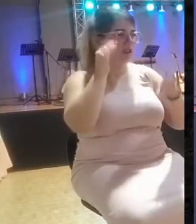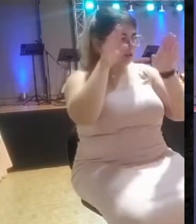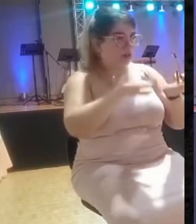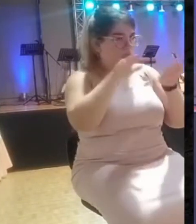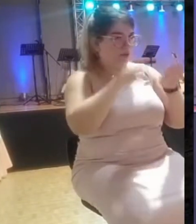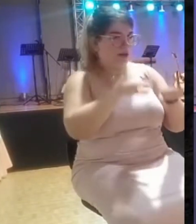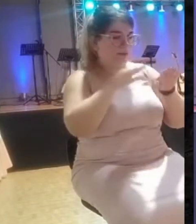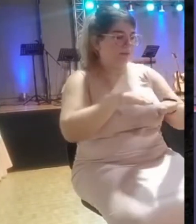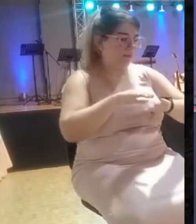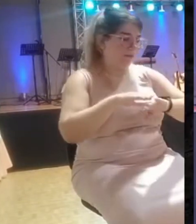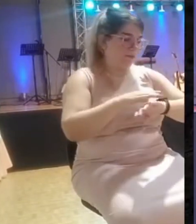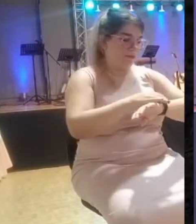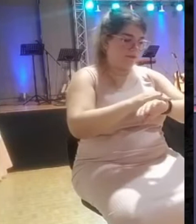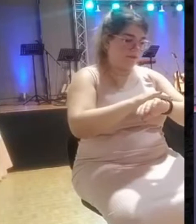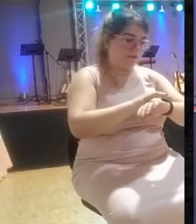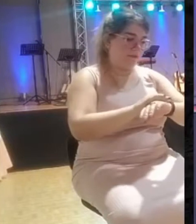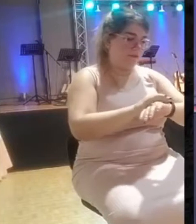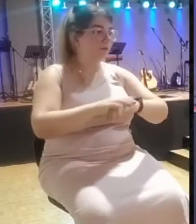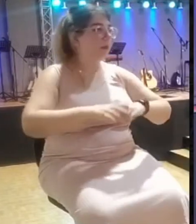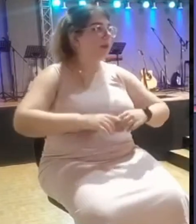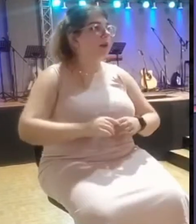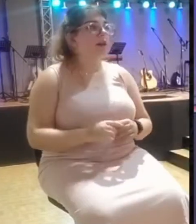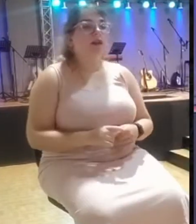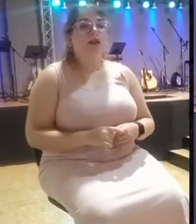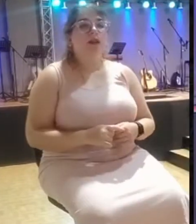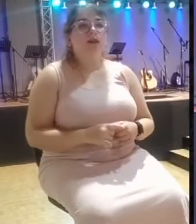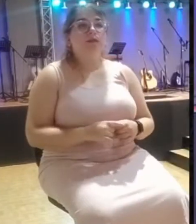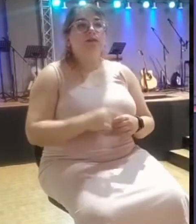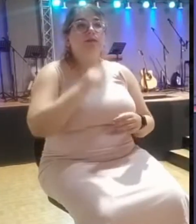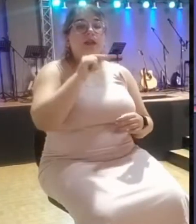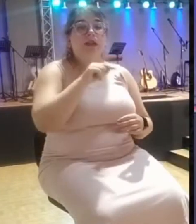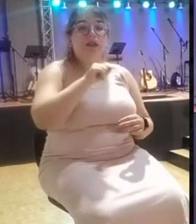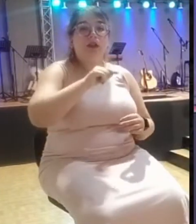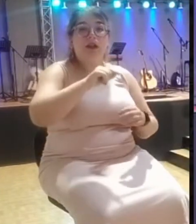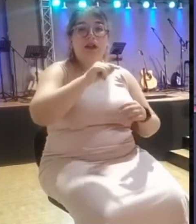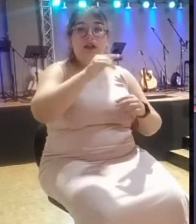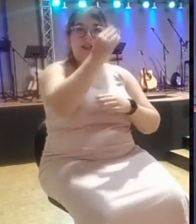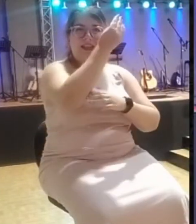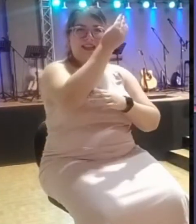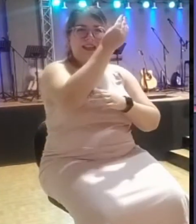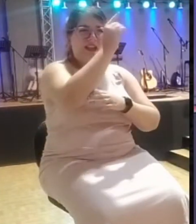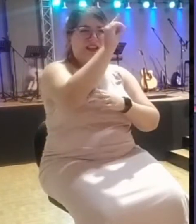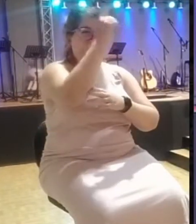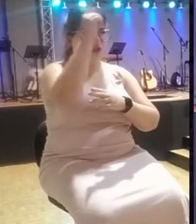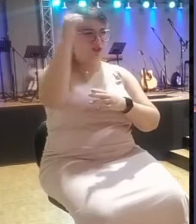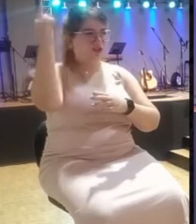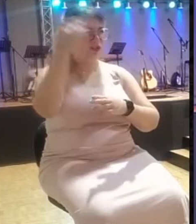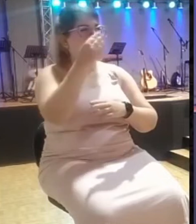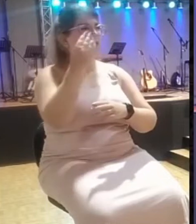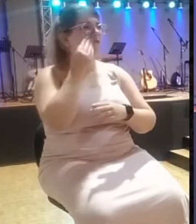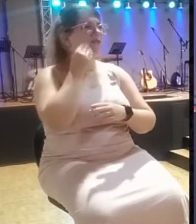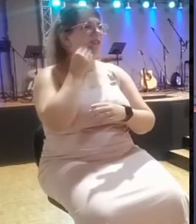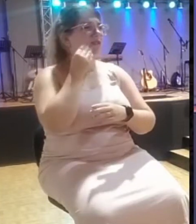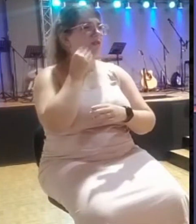ídolos, ¿verdad? Los ídolos que adoraban, les hizo adorar los baales, ¿verdad?